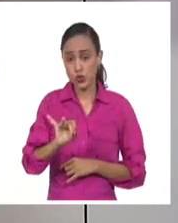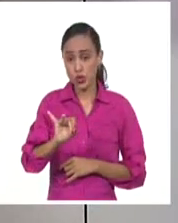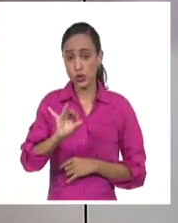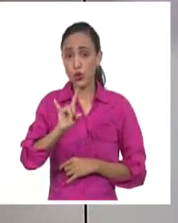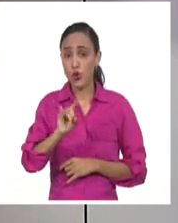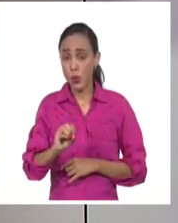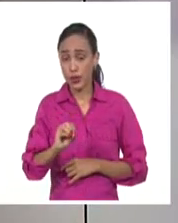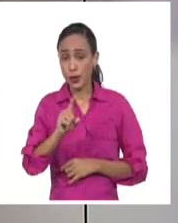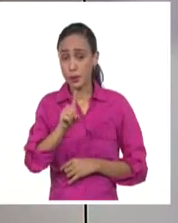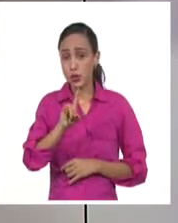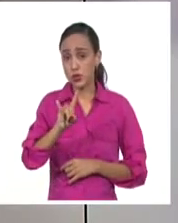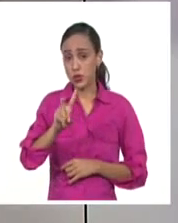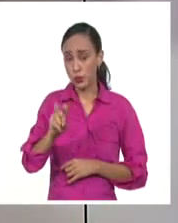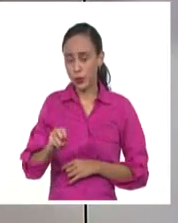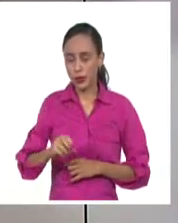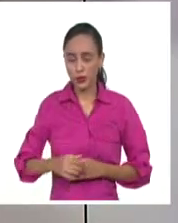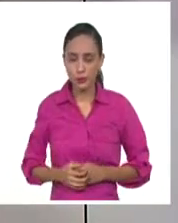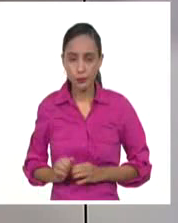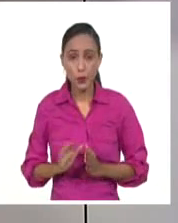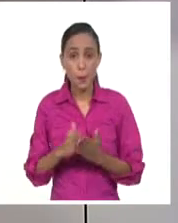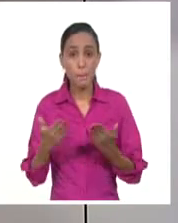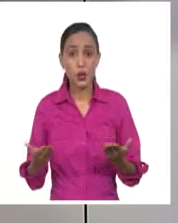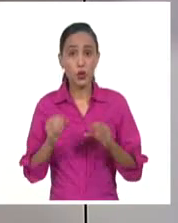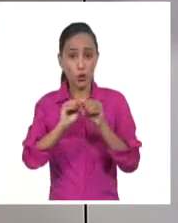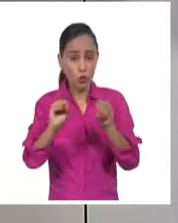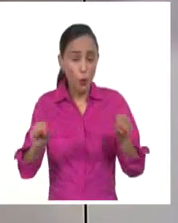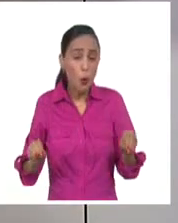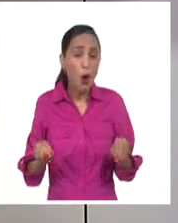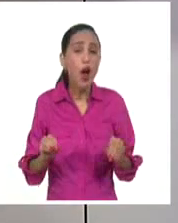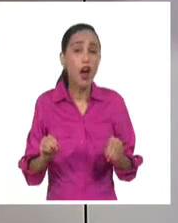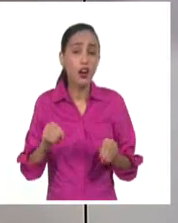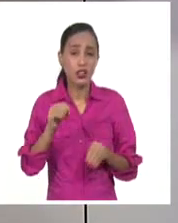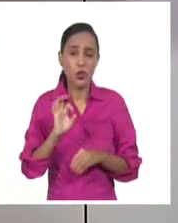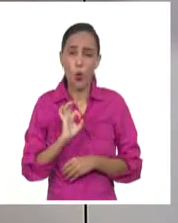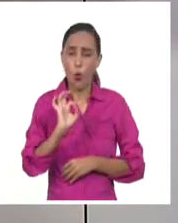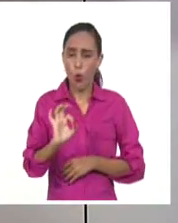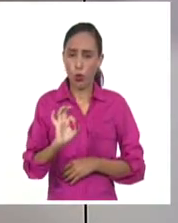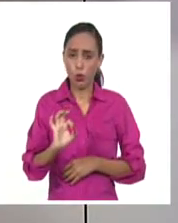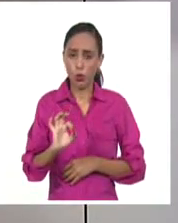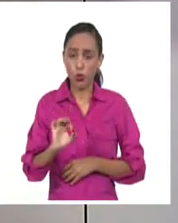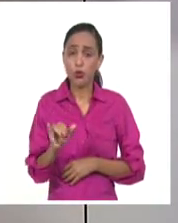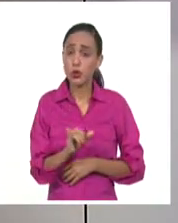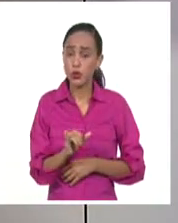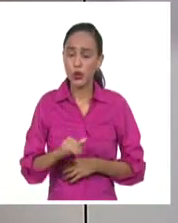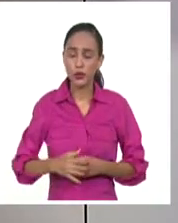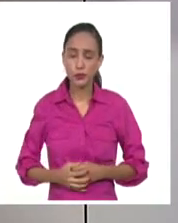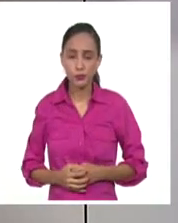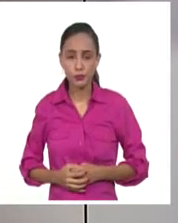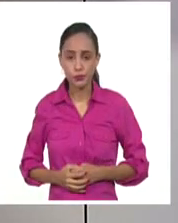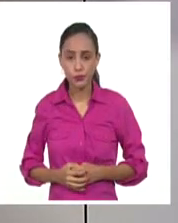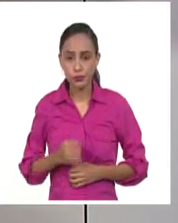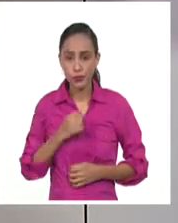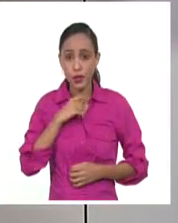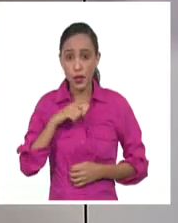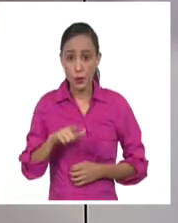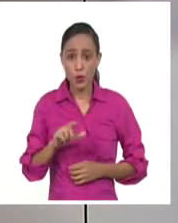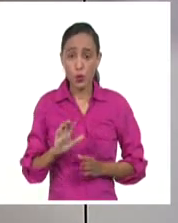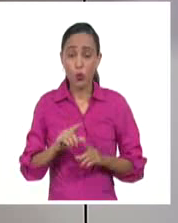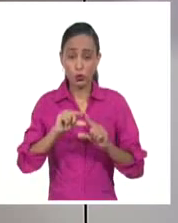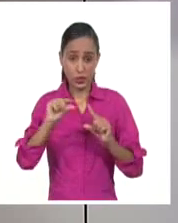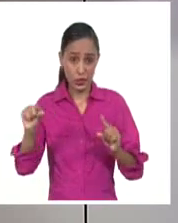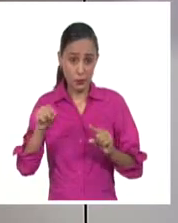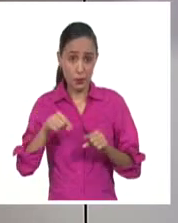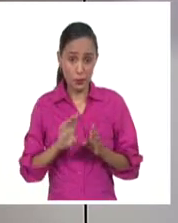los periódicos llegaron a convocar a esos actos de odio y locura racial. Por ejemplo, un titular del New Orleans State